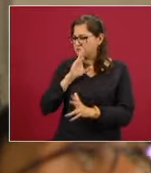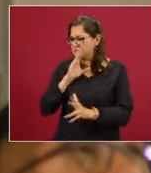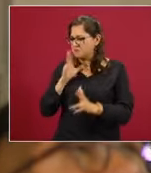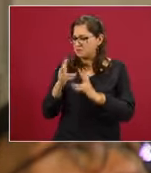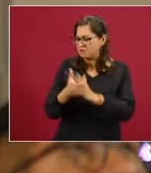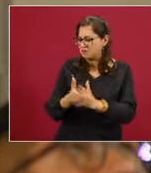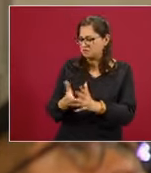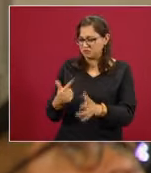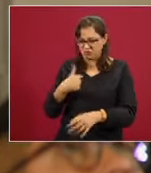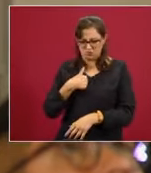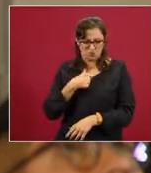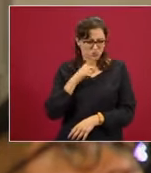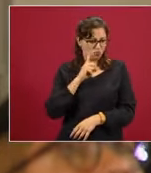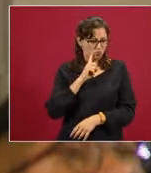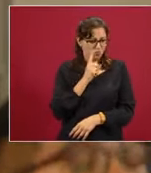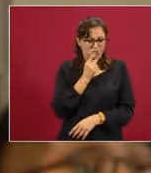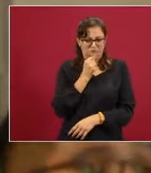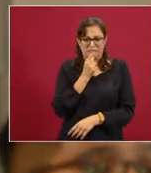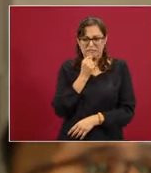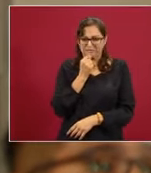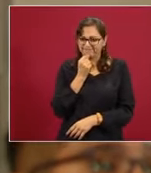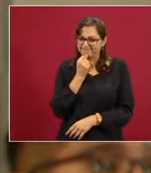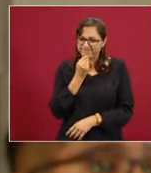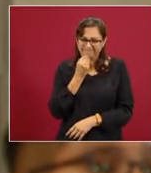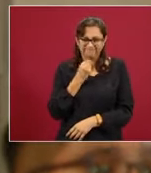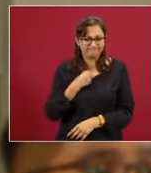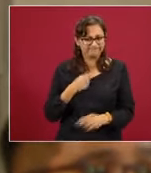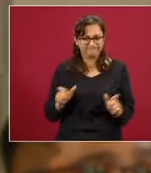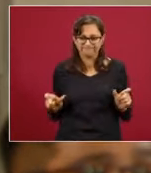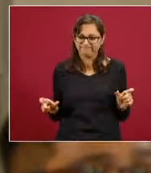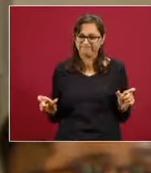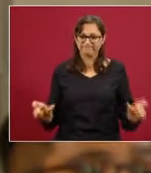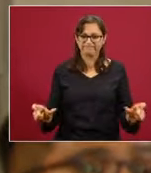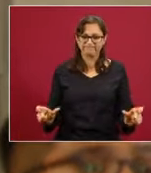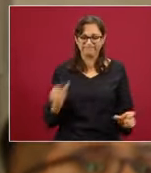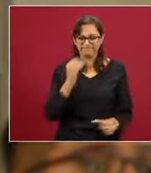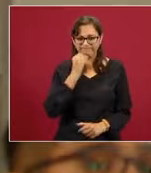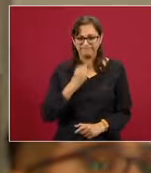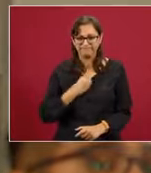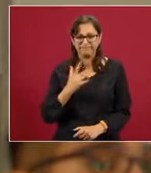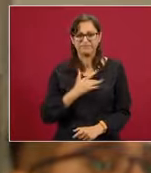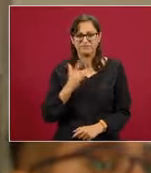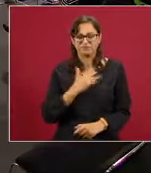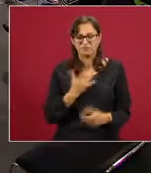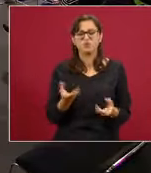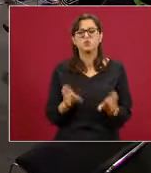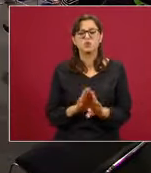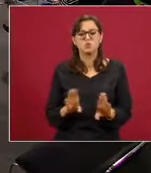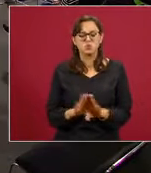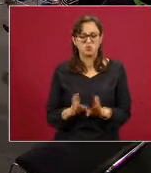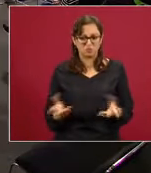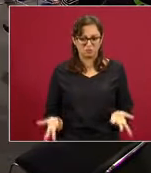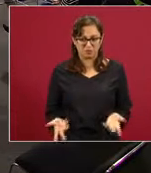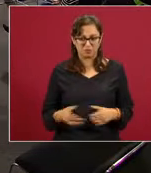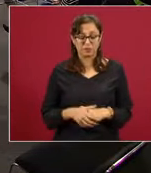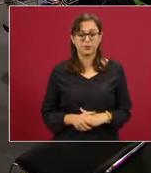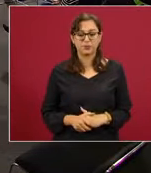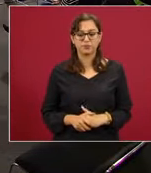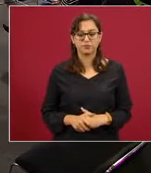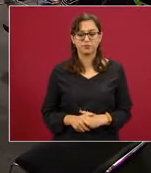sus hijas y que su labor sea no dejarlas pasar. ¿Qué opina usted respecto de este tipo de situaciones? Pues, yo lo que opino